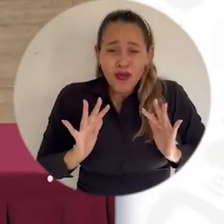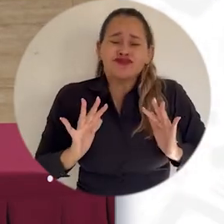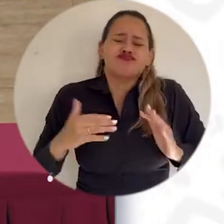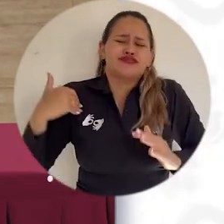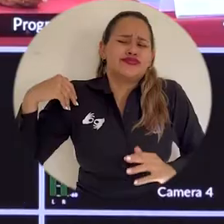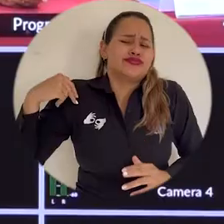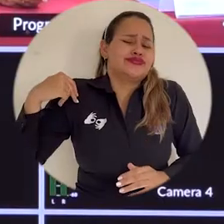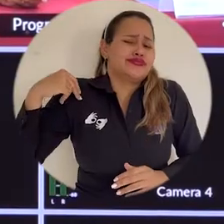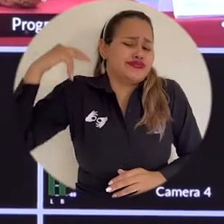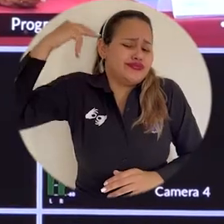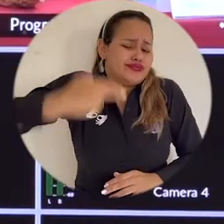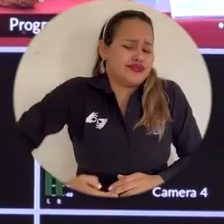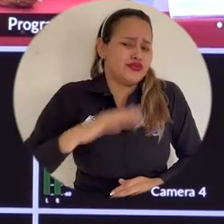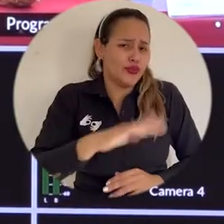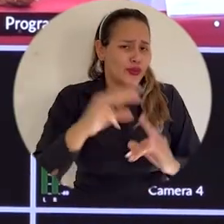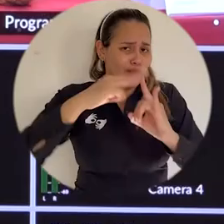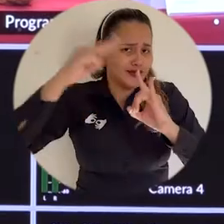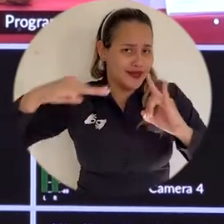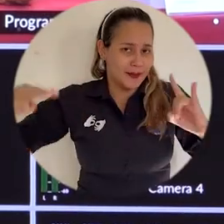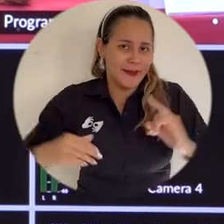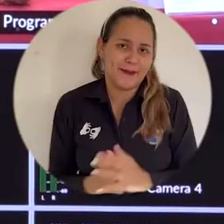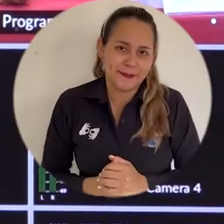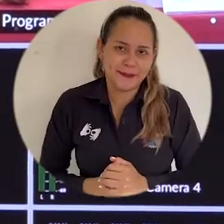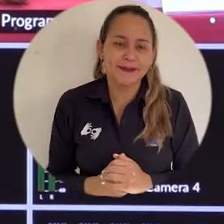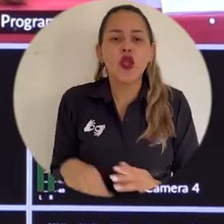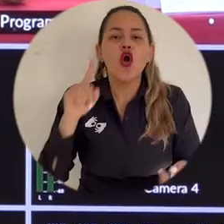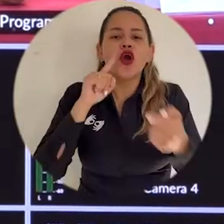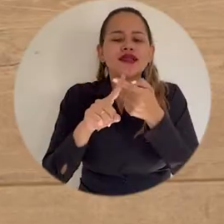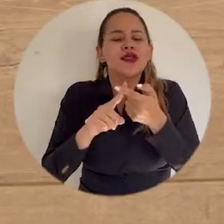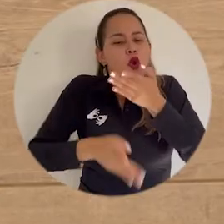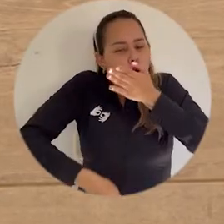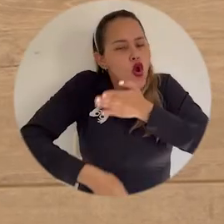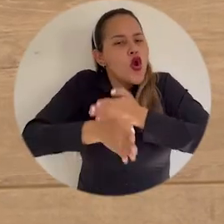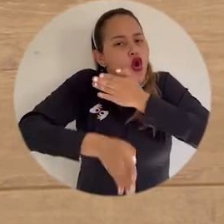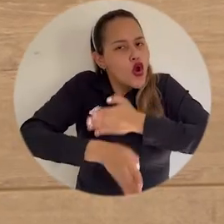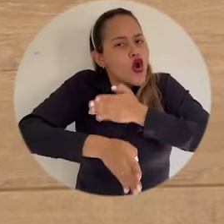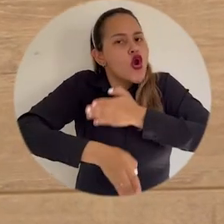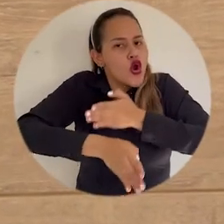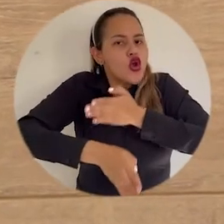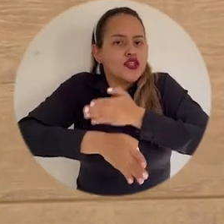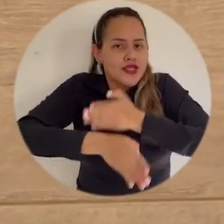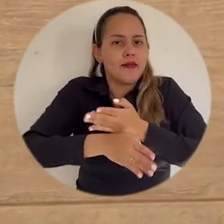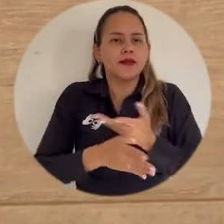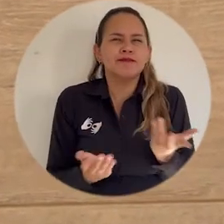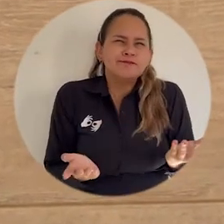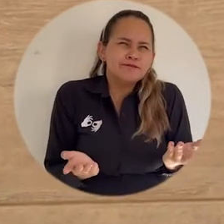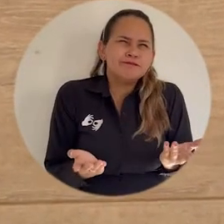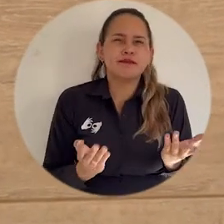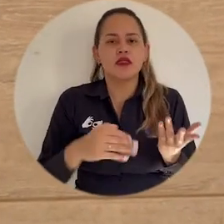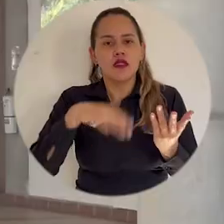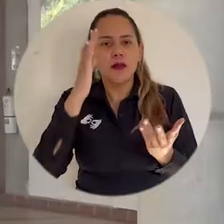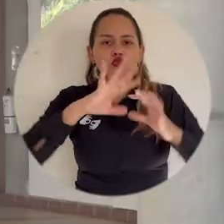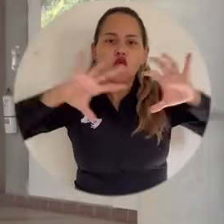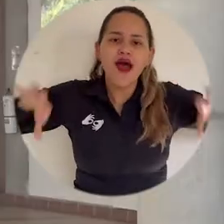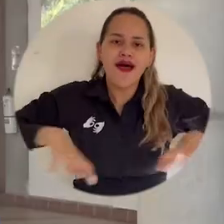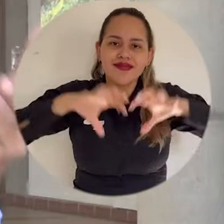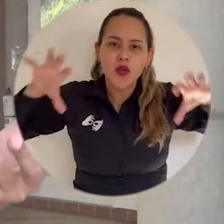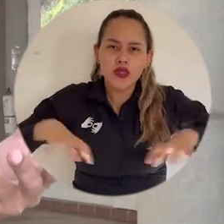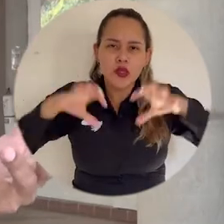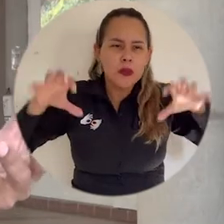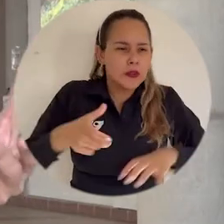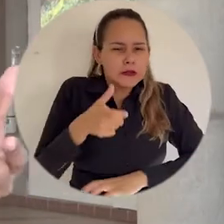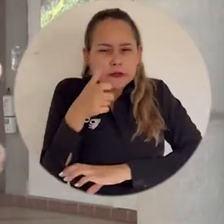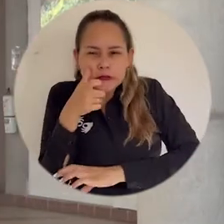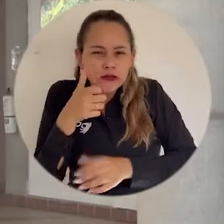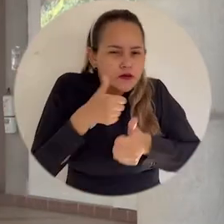universidad. Se refiere a darle continuidad a actividades de monitoreo que ya se vienen